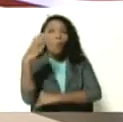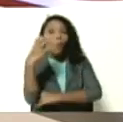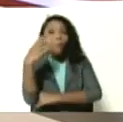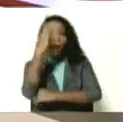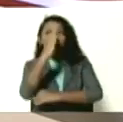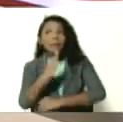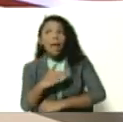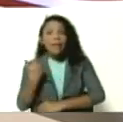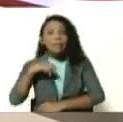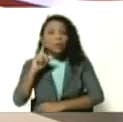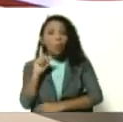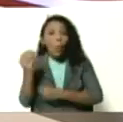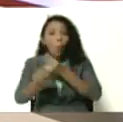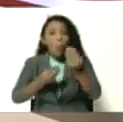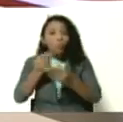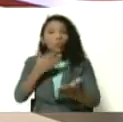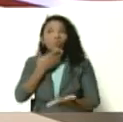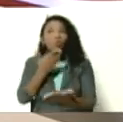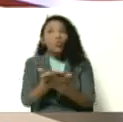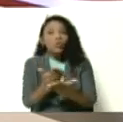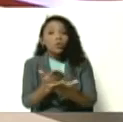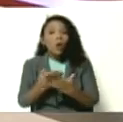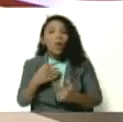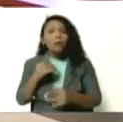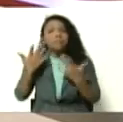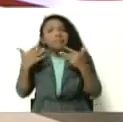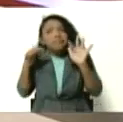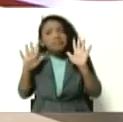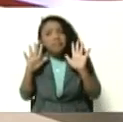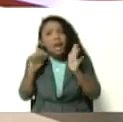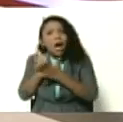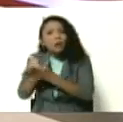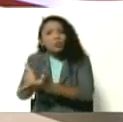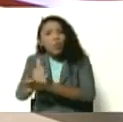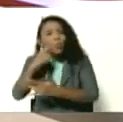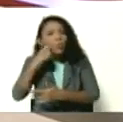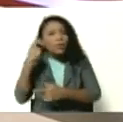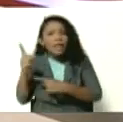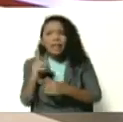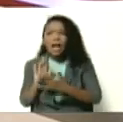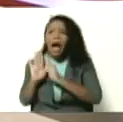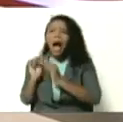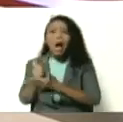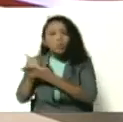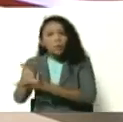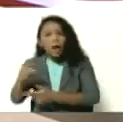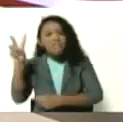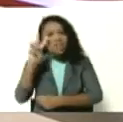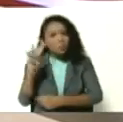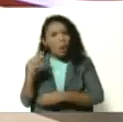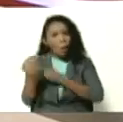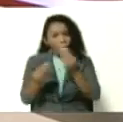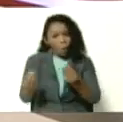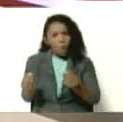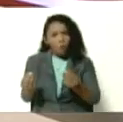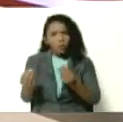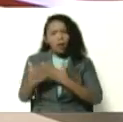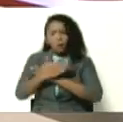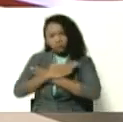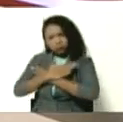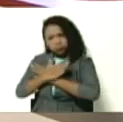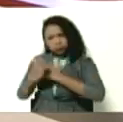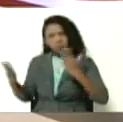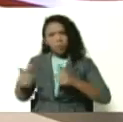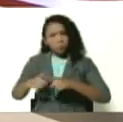han tenido la intención de solicitar una supuesta ayuda humanitaria, pero ahora esta ayuda se la está dando precisamente en Venezuela, y con una enorme solidaridad.